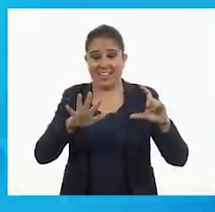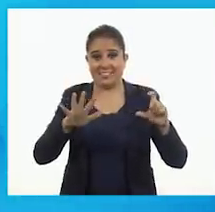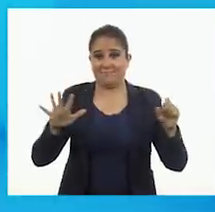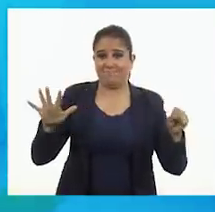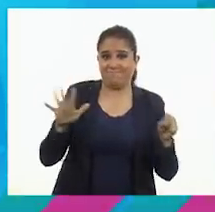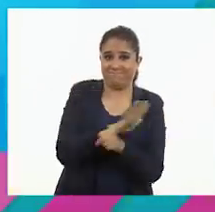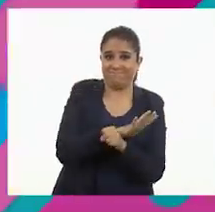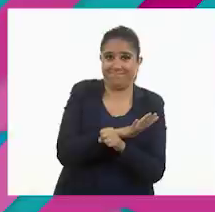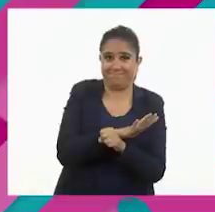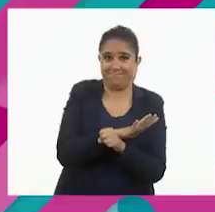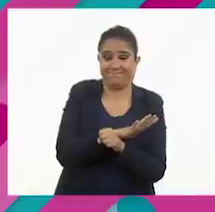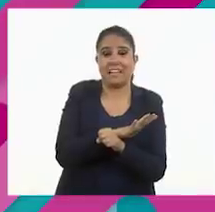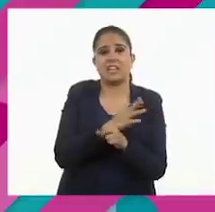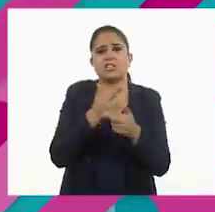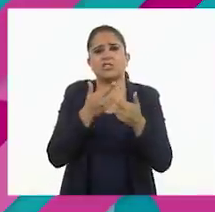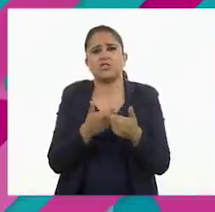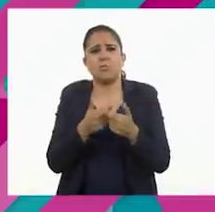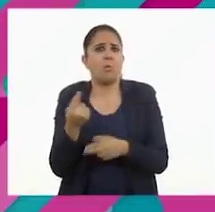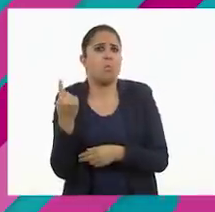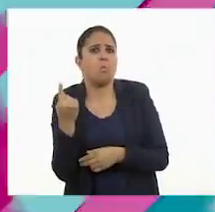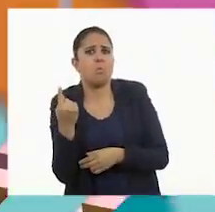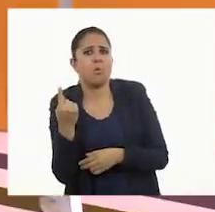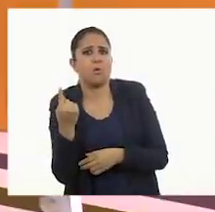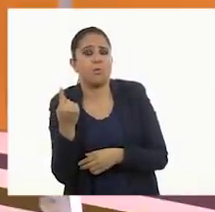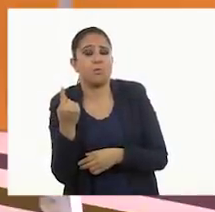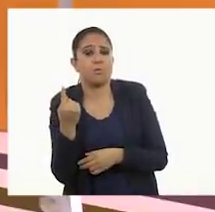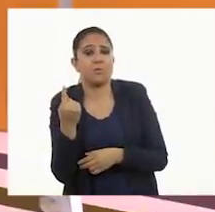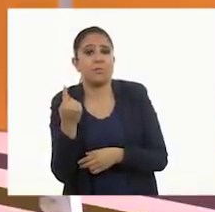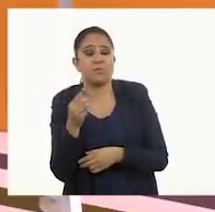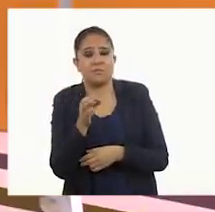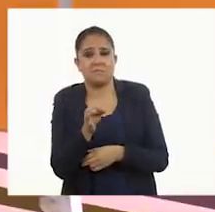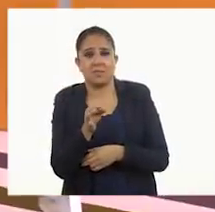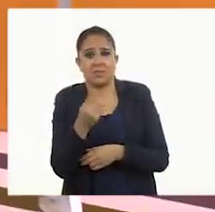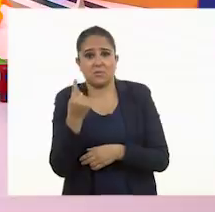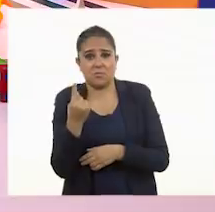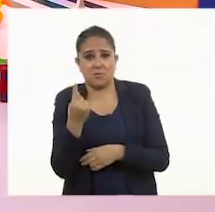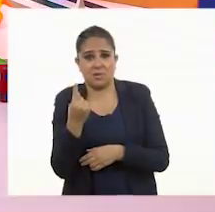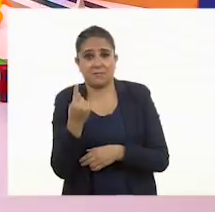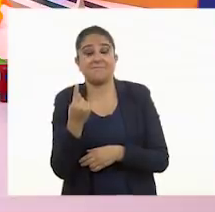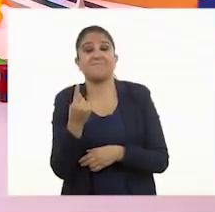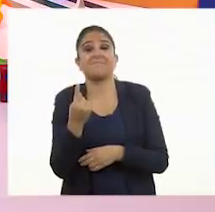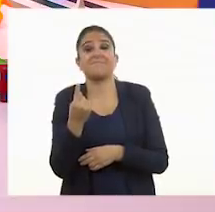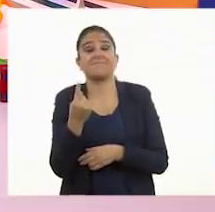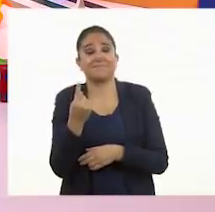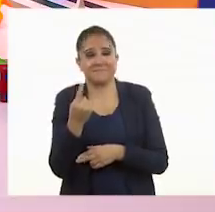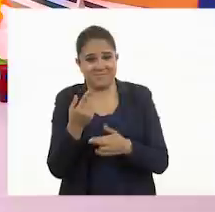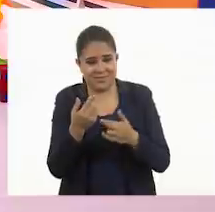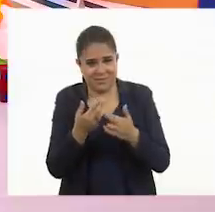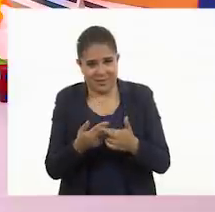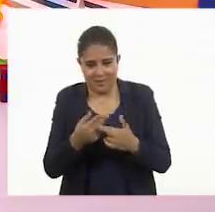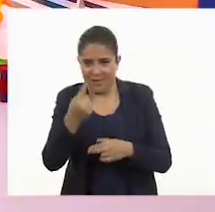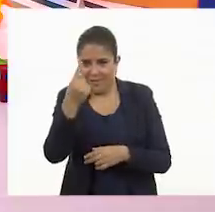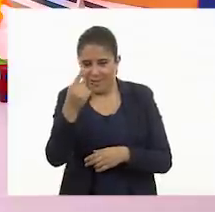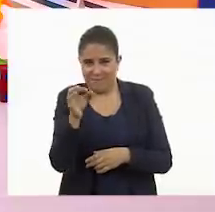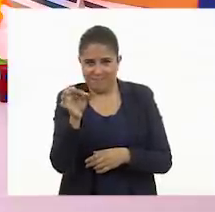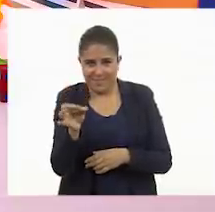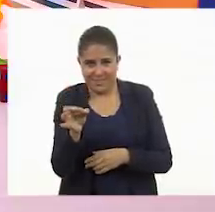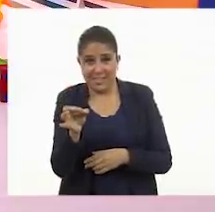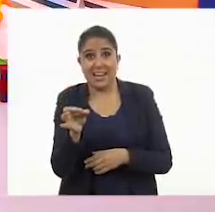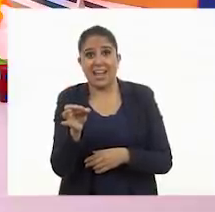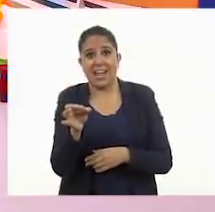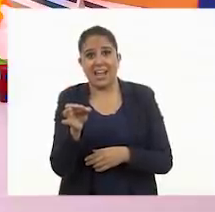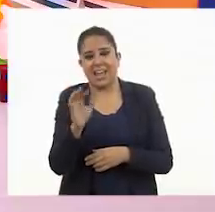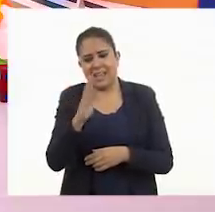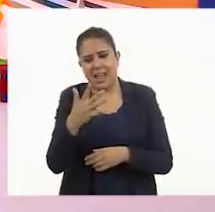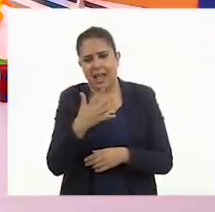Y... Y me sobró una ficha. Te sobró una fichita. Sí. Te sobró una ficha. Pero ya